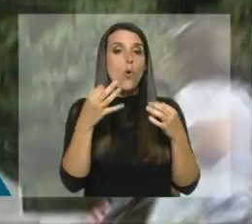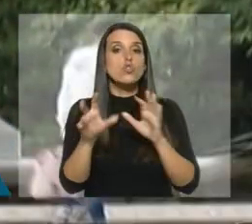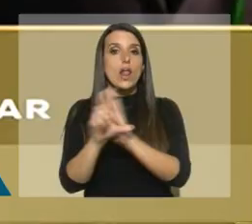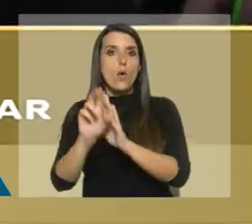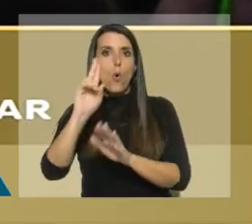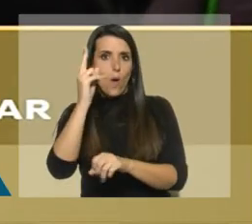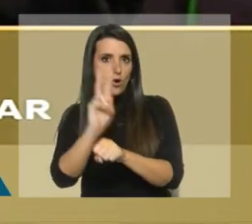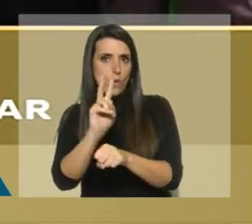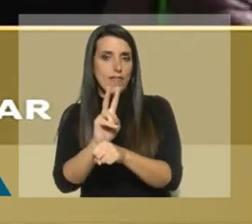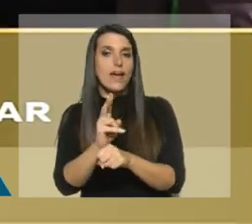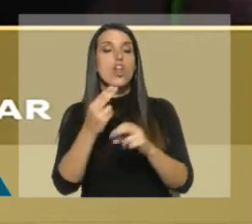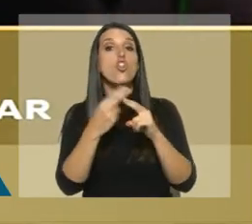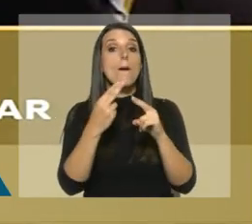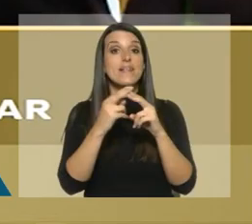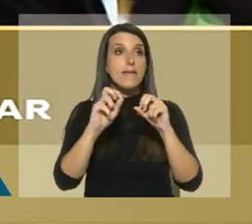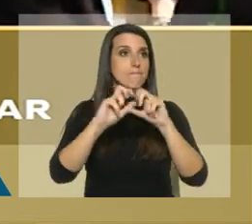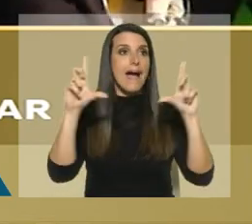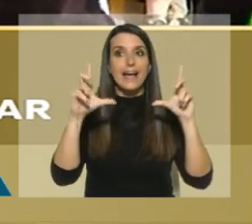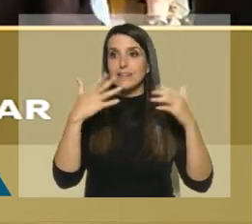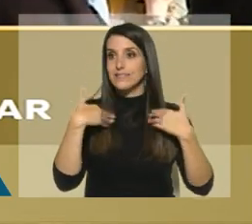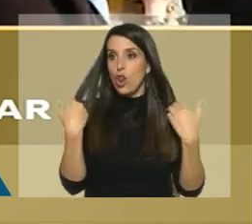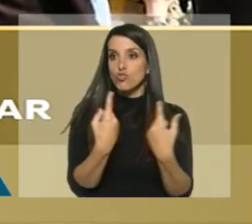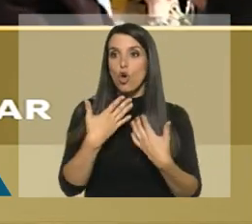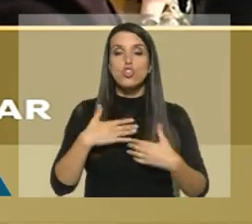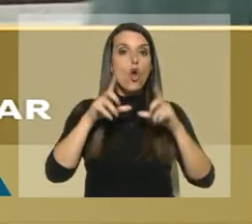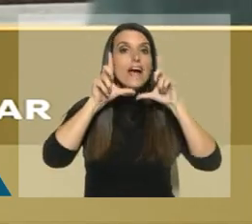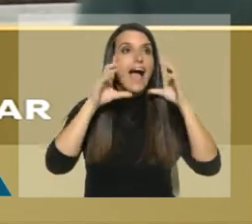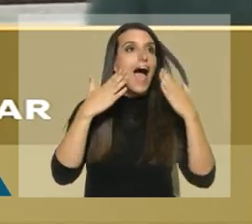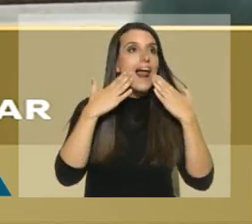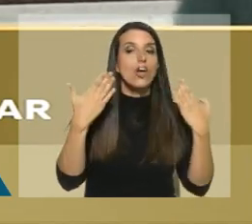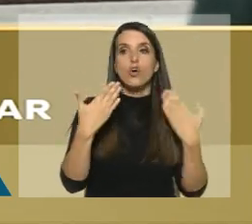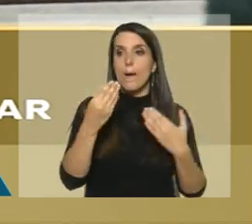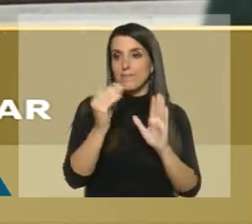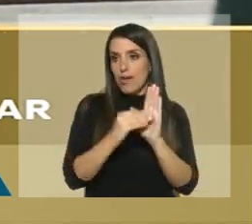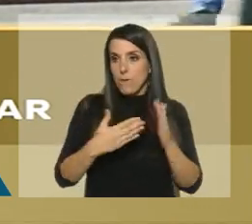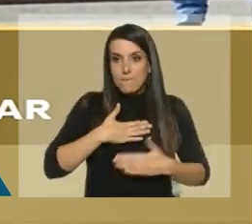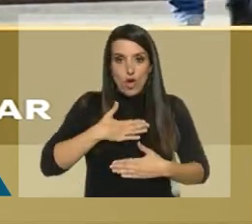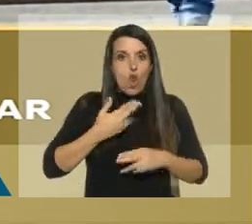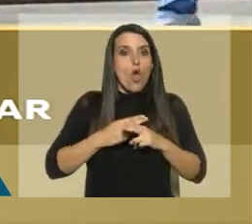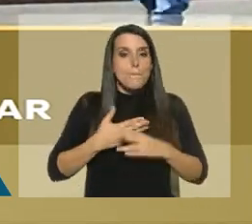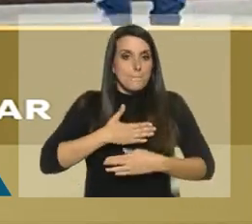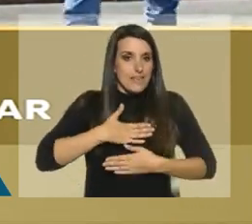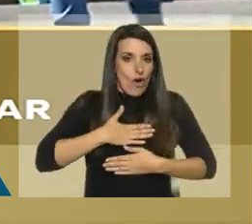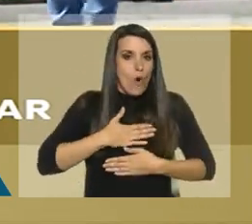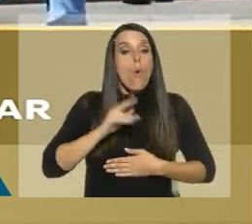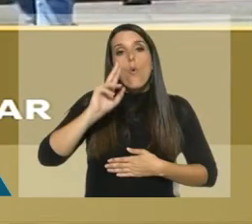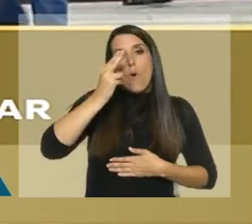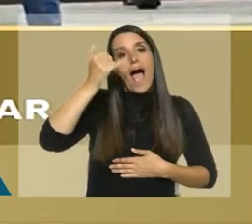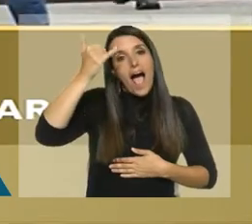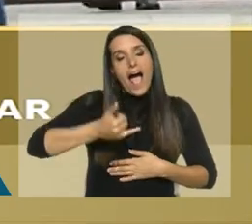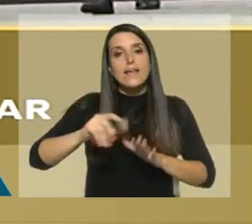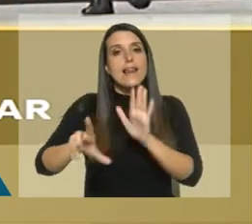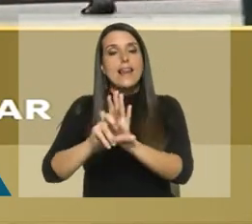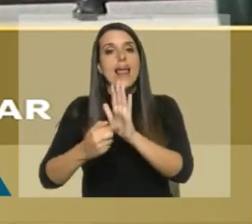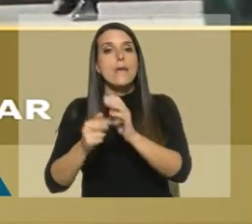ley uruguaya. El nombre y la imagen de cualquiera de nosotros, indudablemente, es un dato personal. El Uruguay tiene una ley